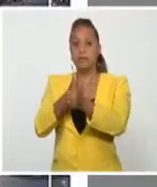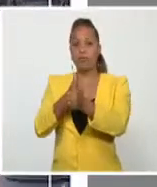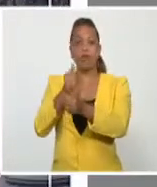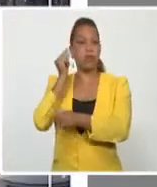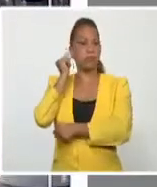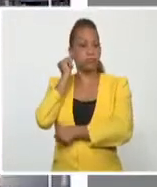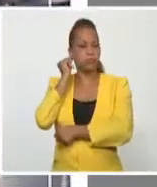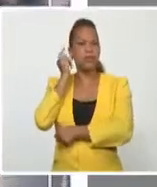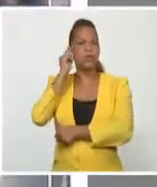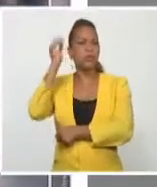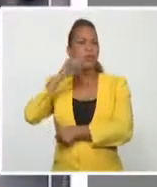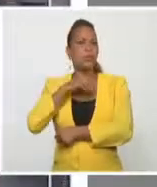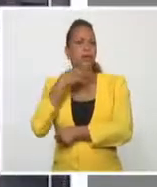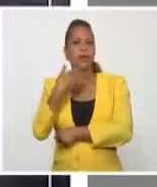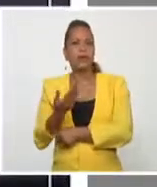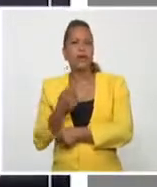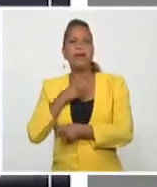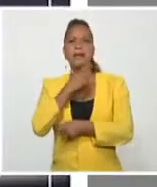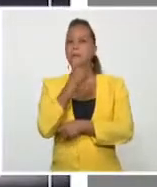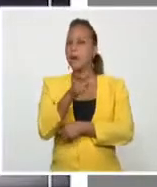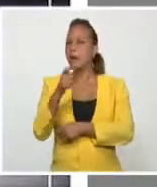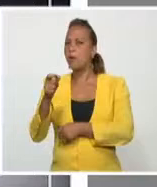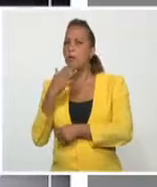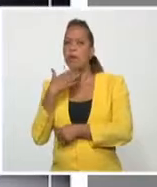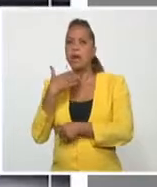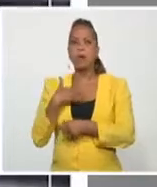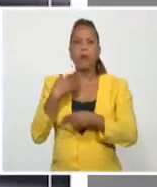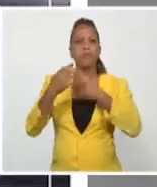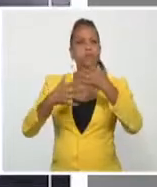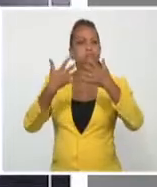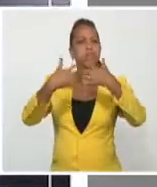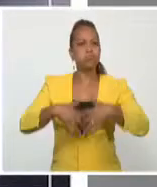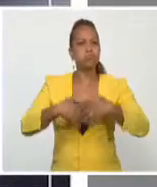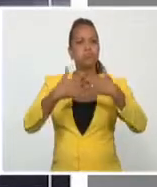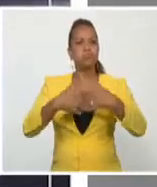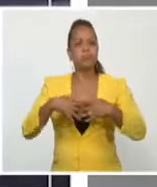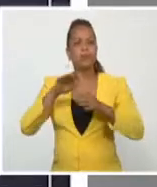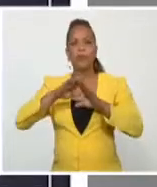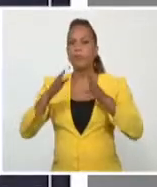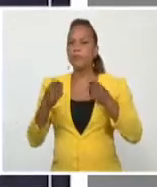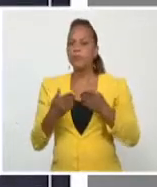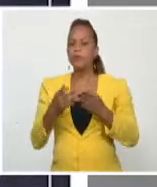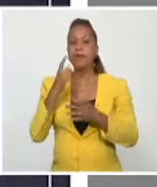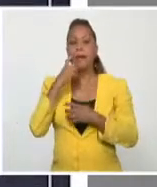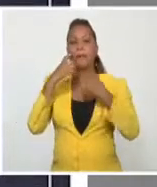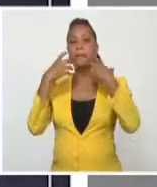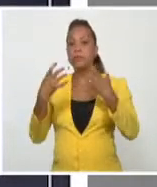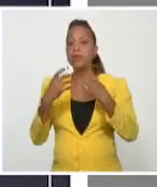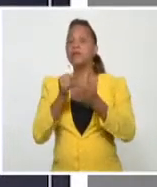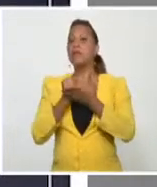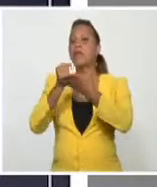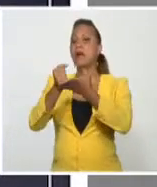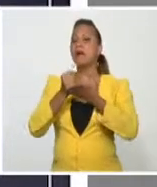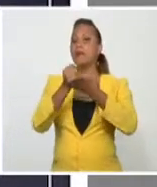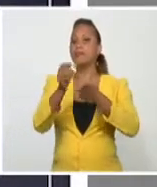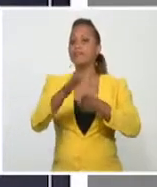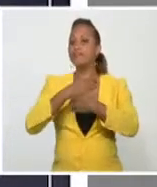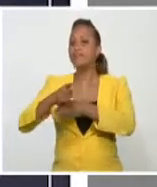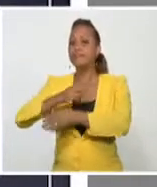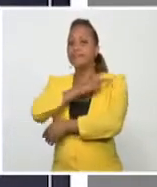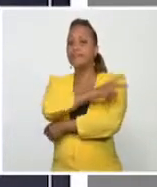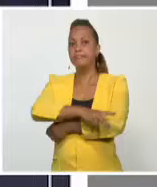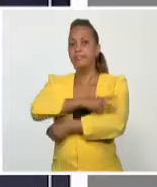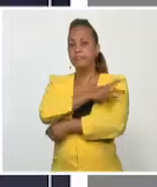conocieron de los candidatos vacunales cubanos y subrayó la importancia de la unidad latinoamericana contra la pandemia. Díaz-Canel